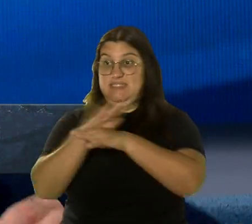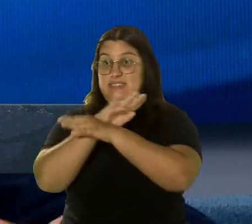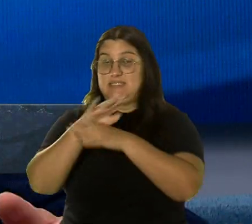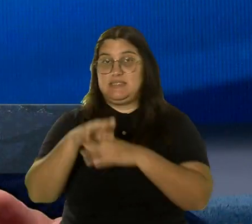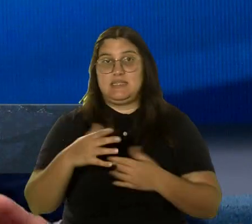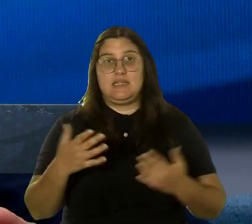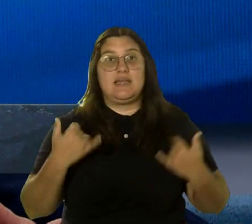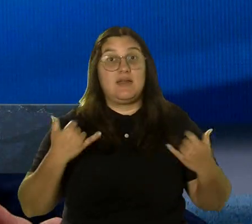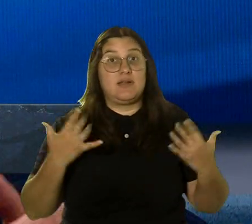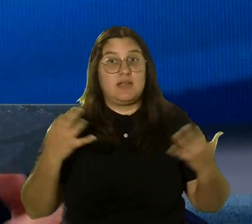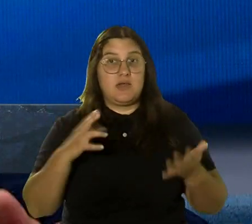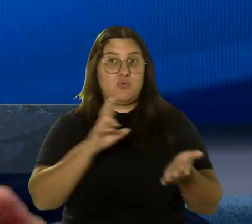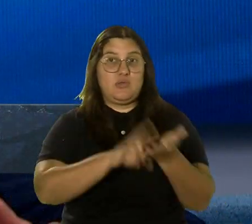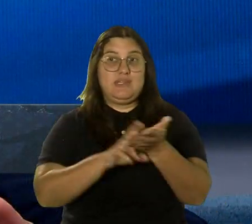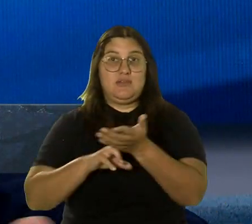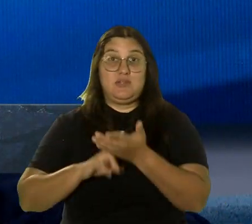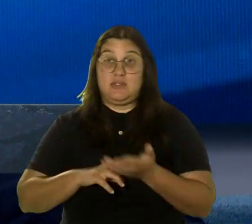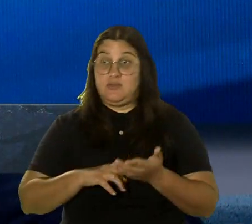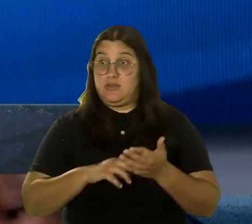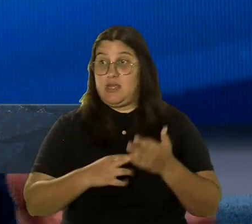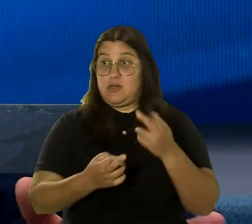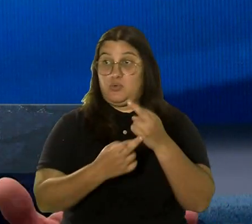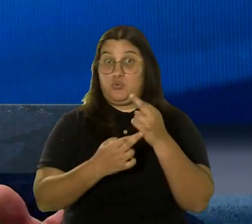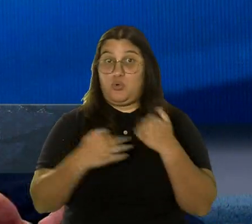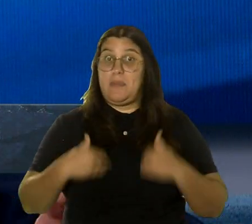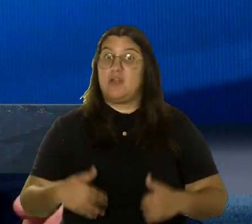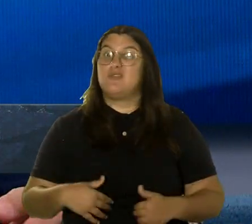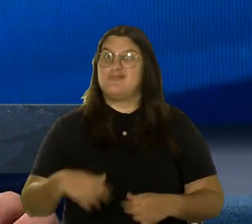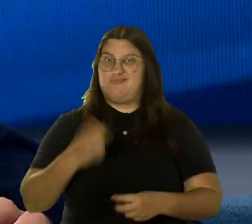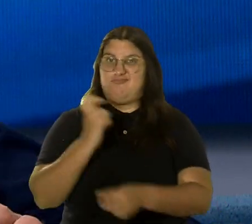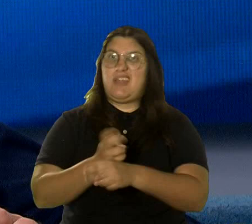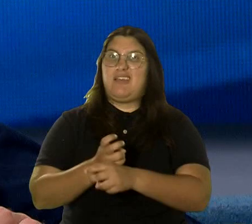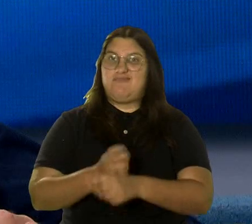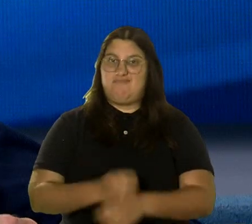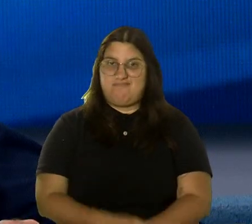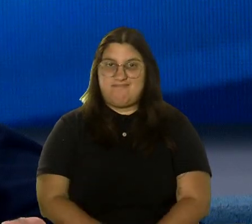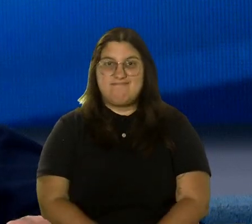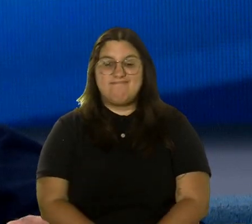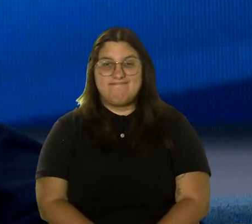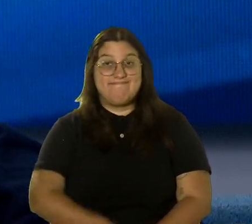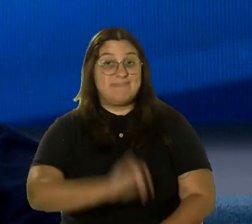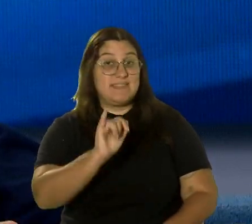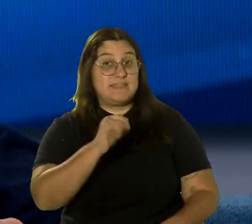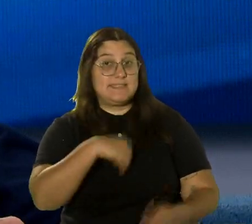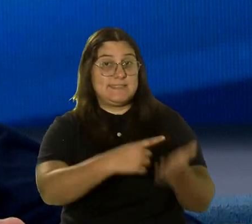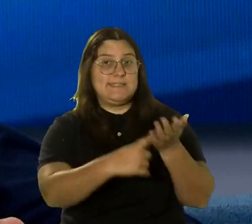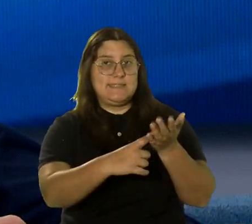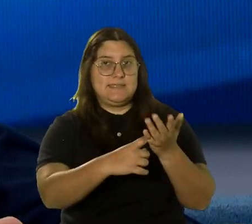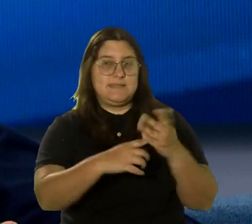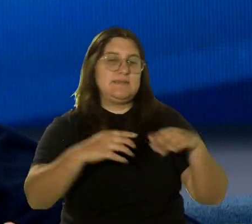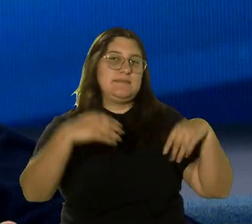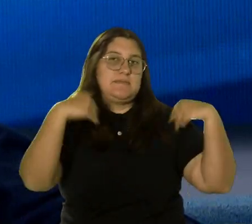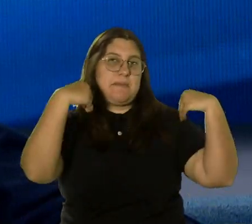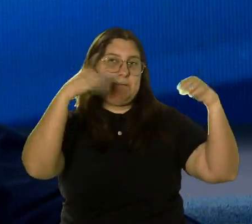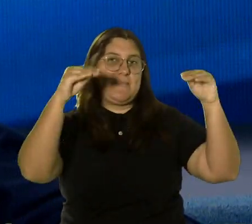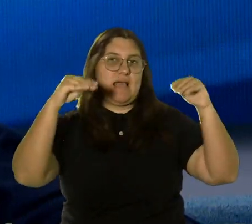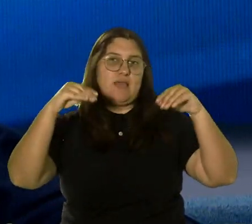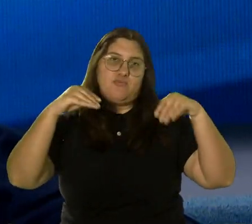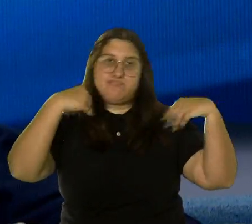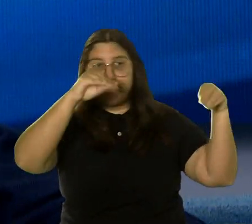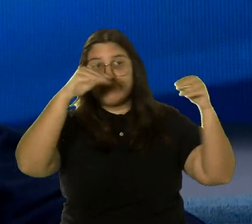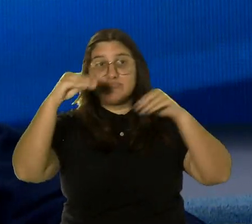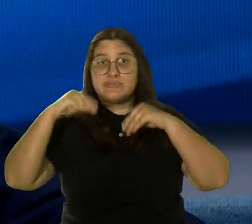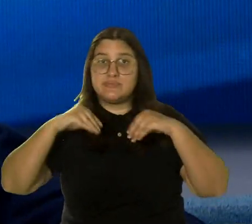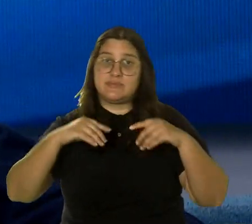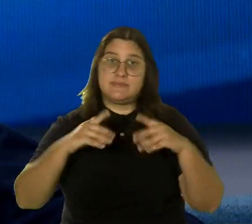que lo que es la contratación y la retención del recurso humano es un mayor reto. Vamos a hablar de mercadeo, de las nuevas tendencias del mercadeo